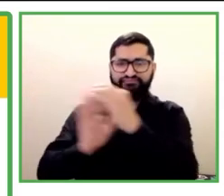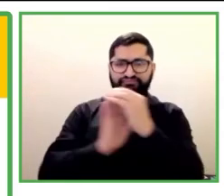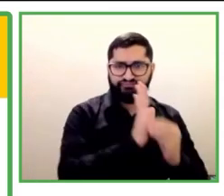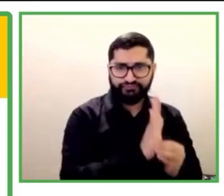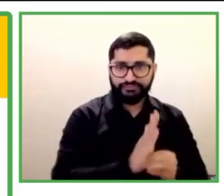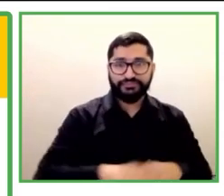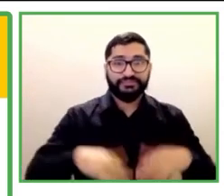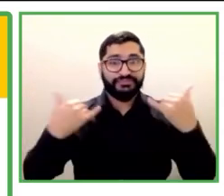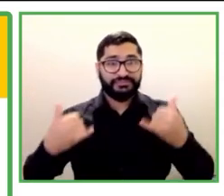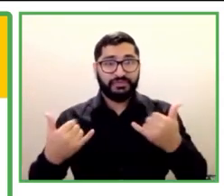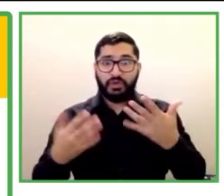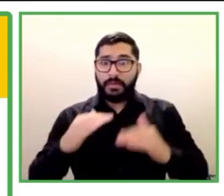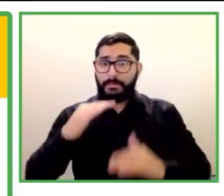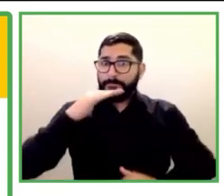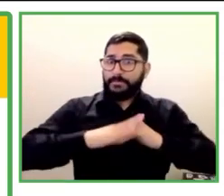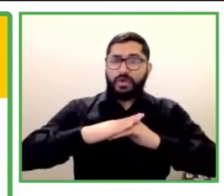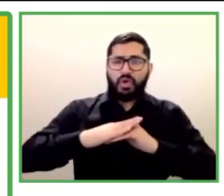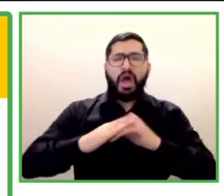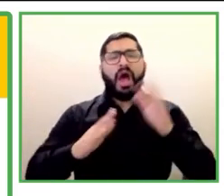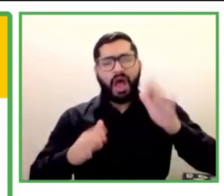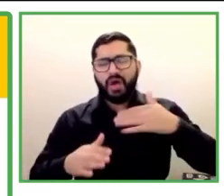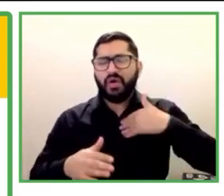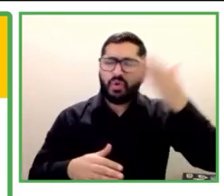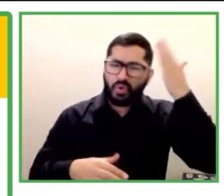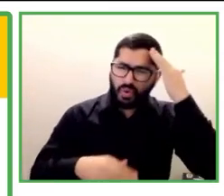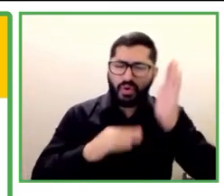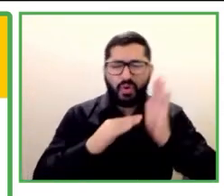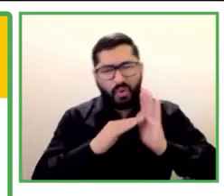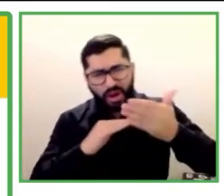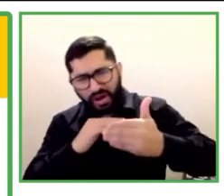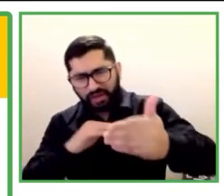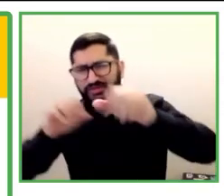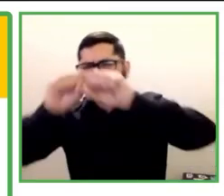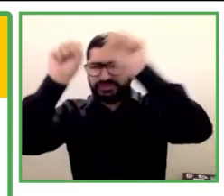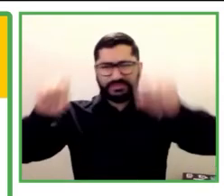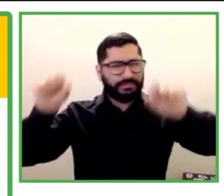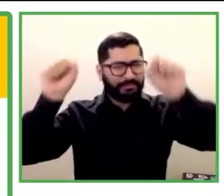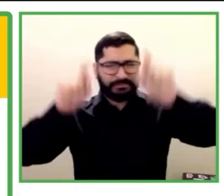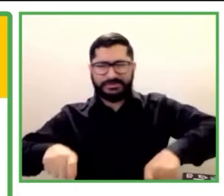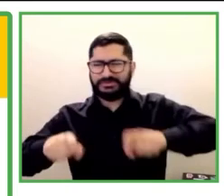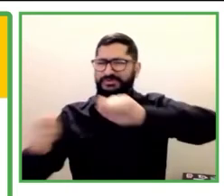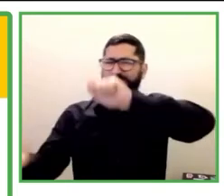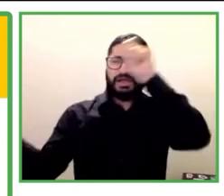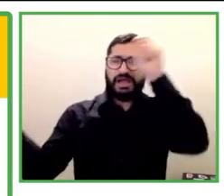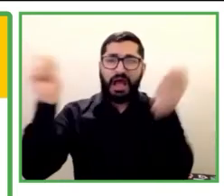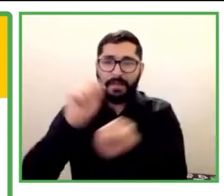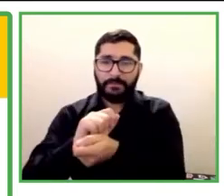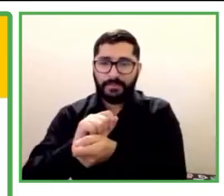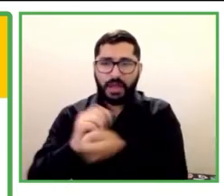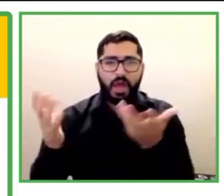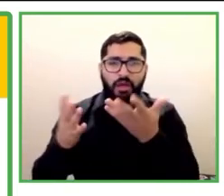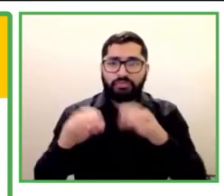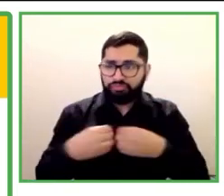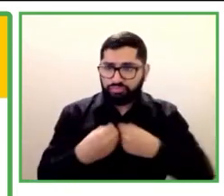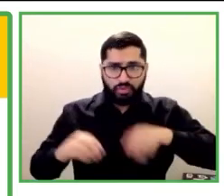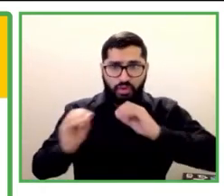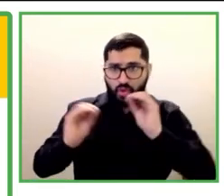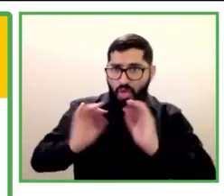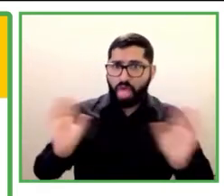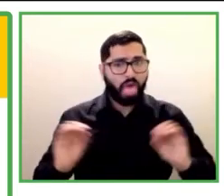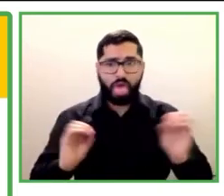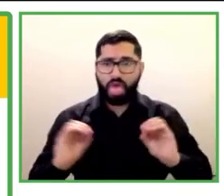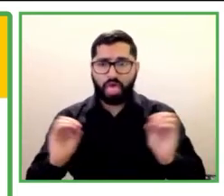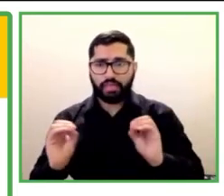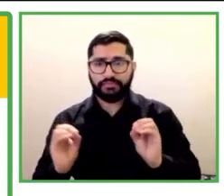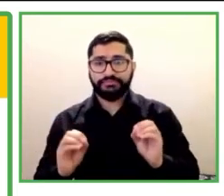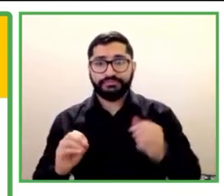Si no lo hacemos, no puede ser algo sostenible en la vida de las personas con alguna discapacidad. Entonces trabajamos con las comunidades